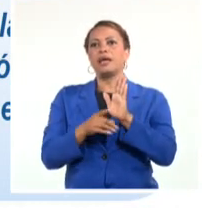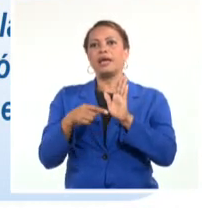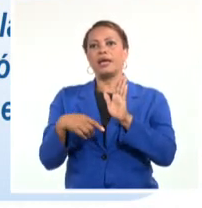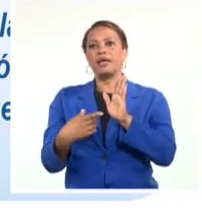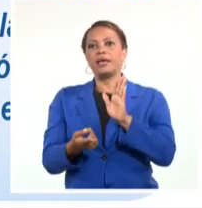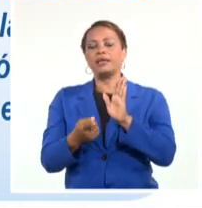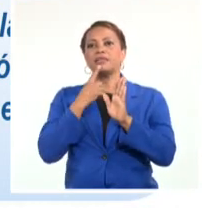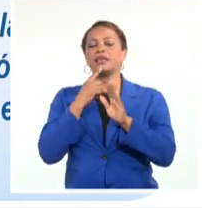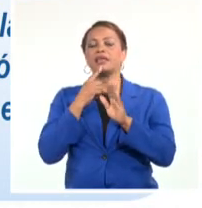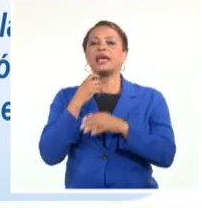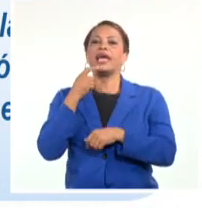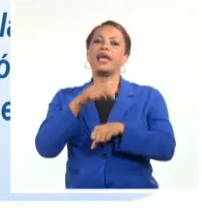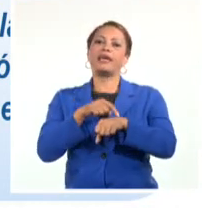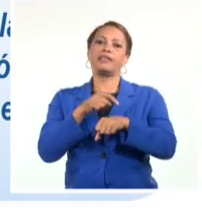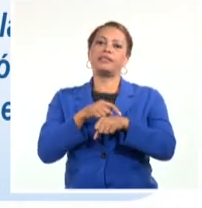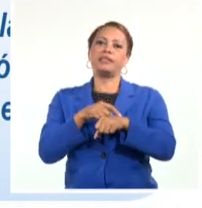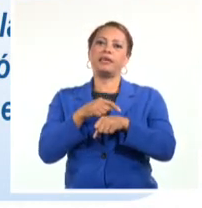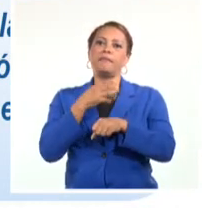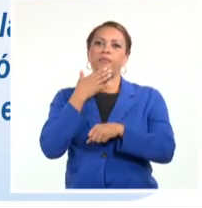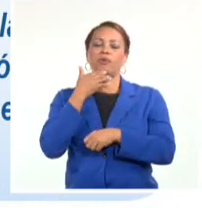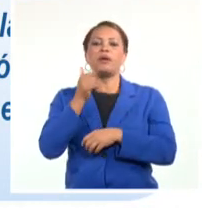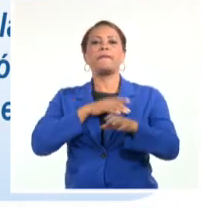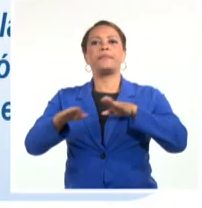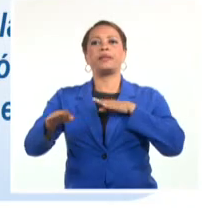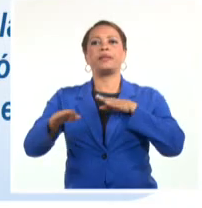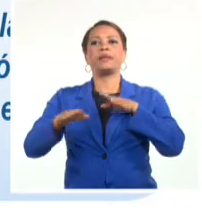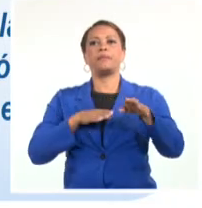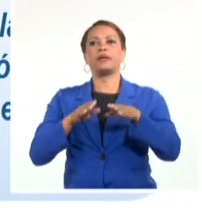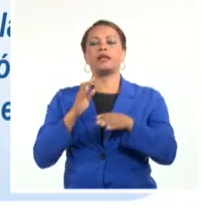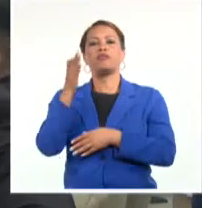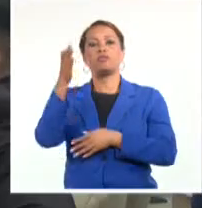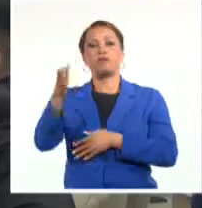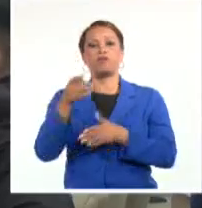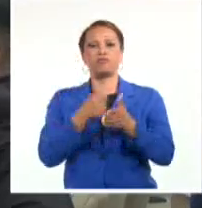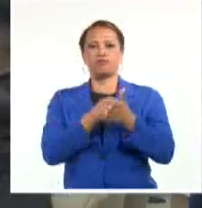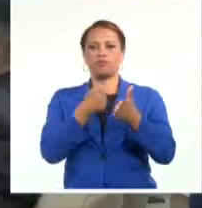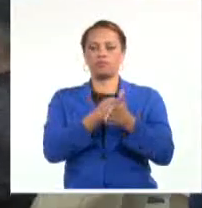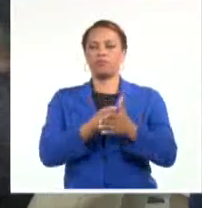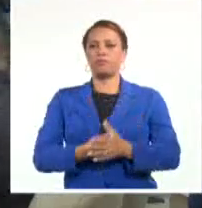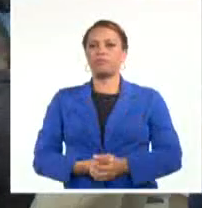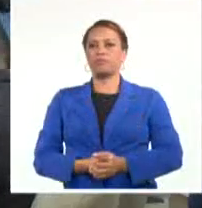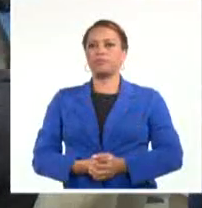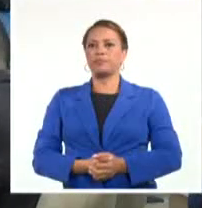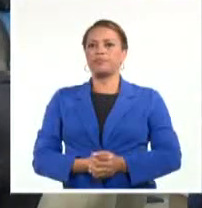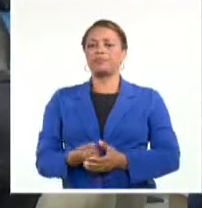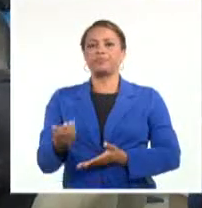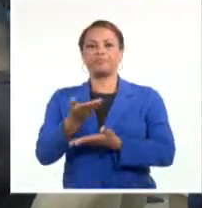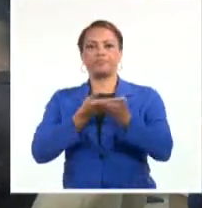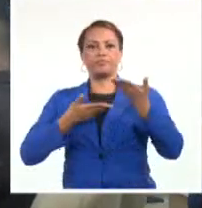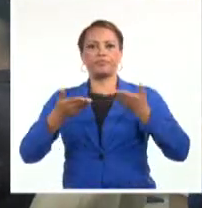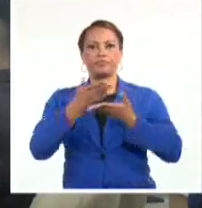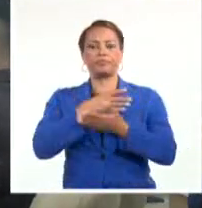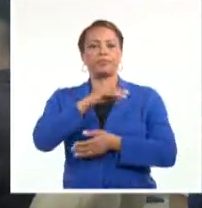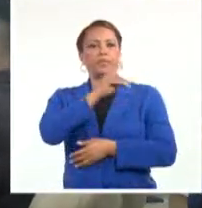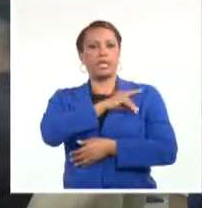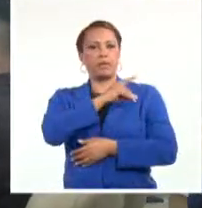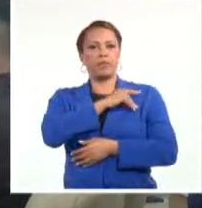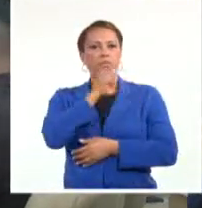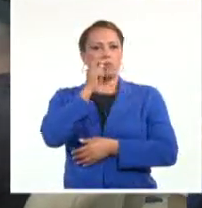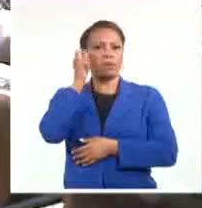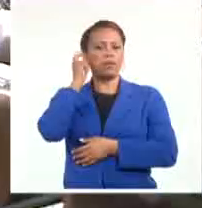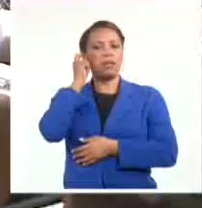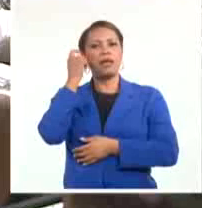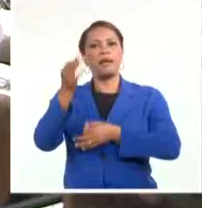en el tiempo el fenómeno y prepararnos para enfrentarlos. En el debate de los diputados sobresalieron temas